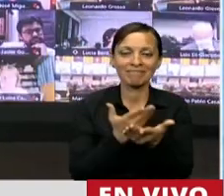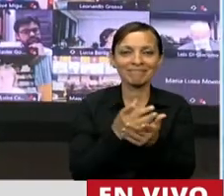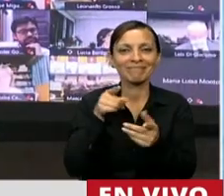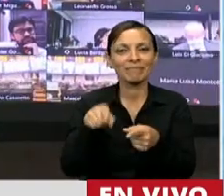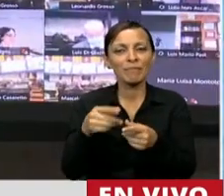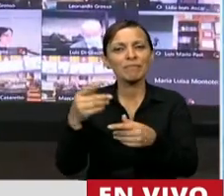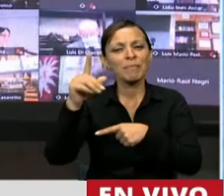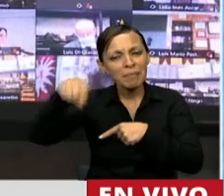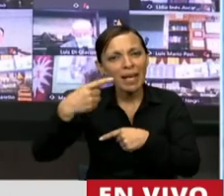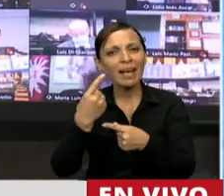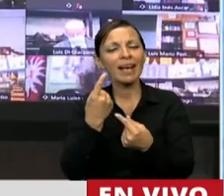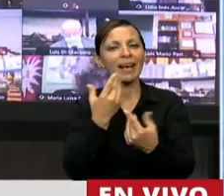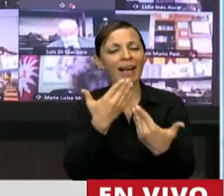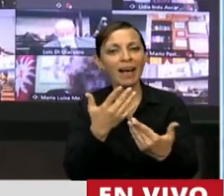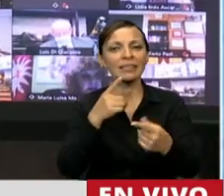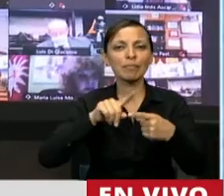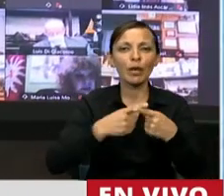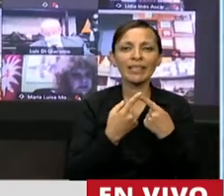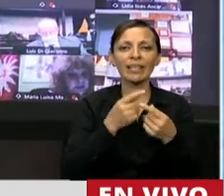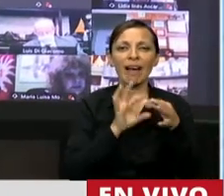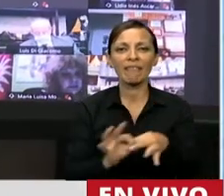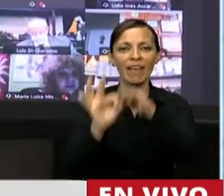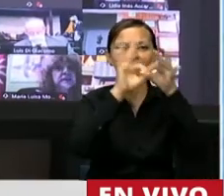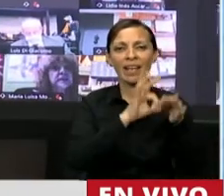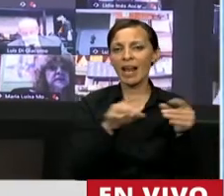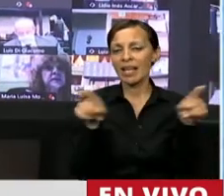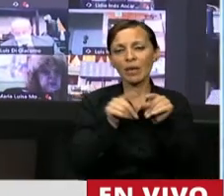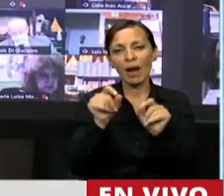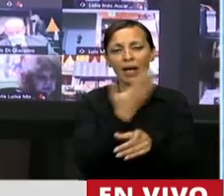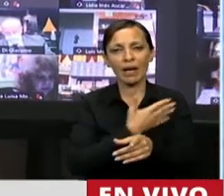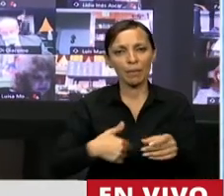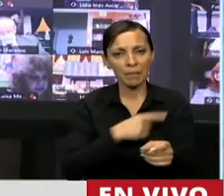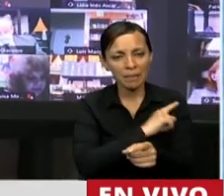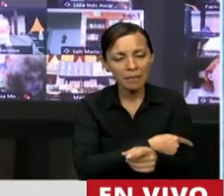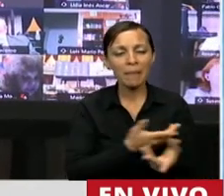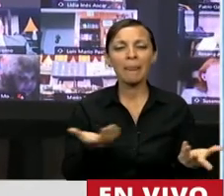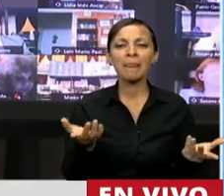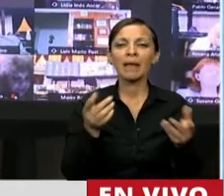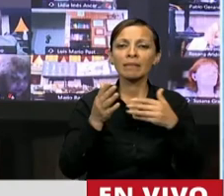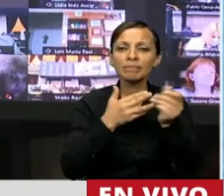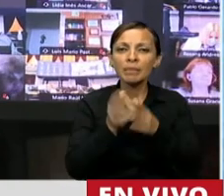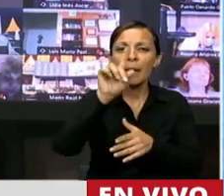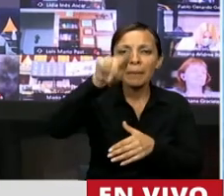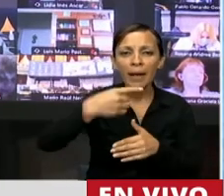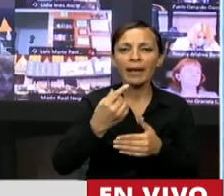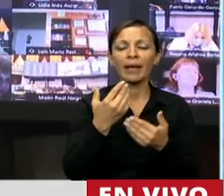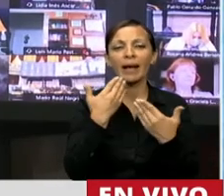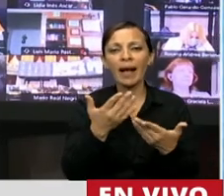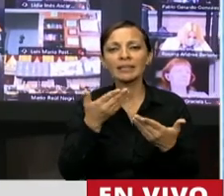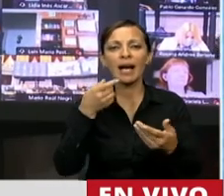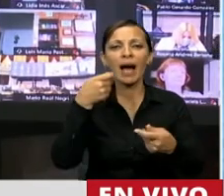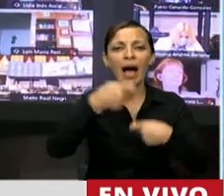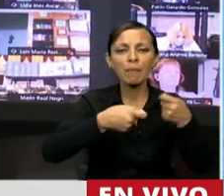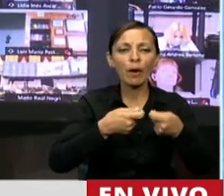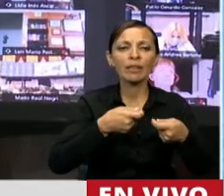construye con políticas federales como la que tiene nuestro gobierno se construye con el impuesto o el aporte solidario a las